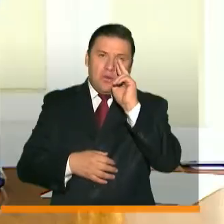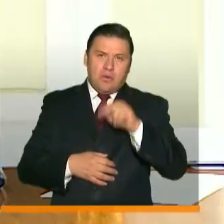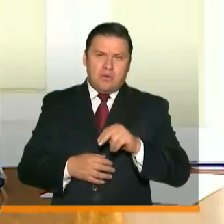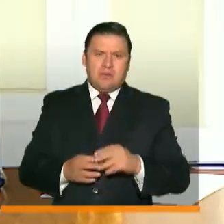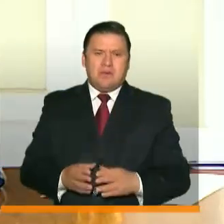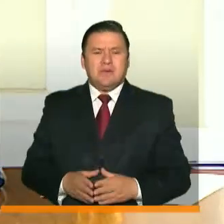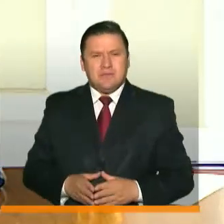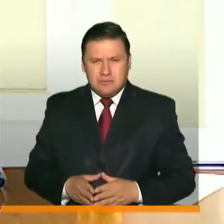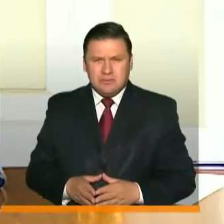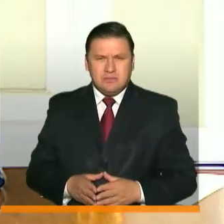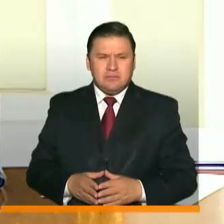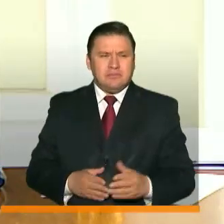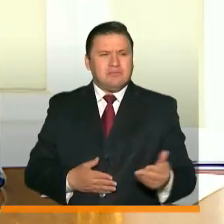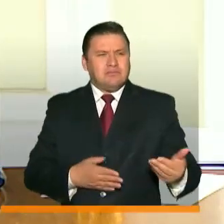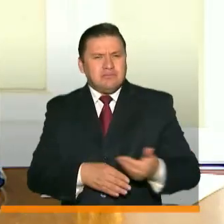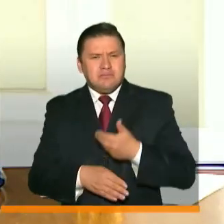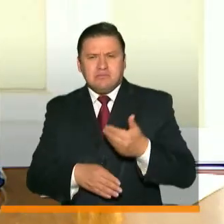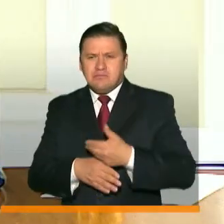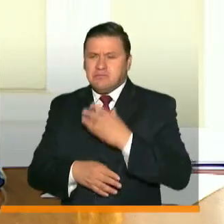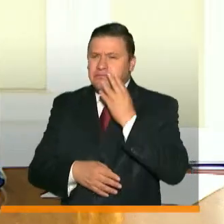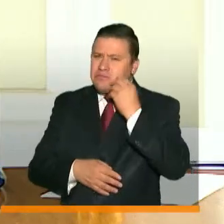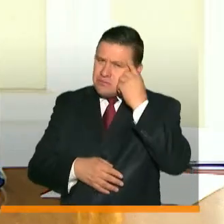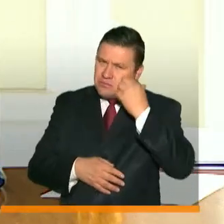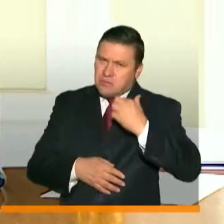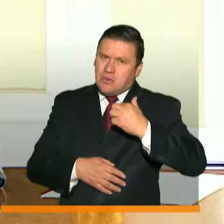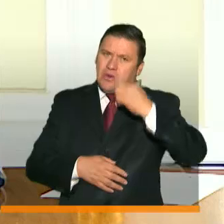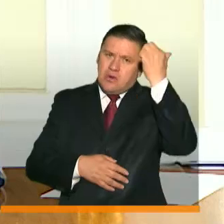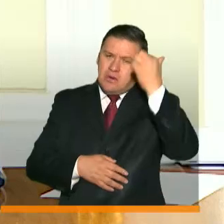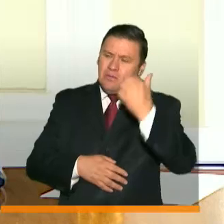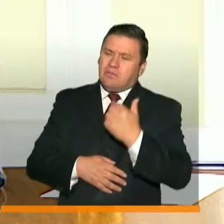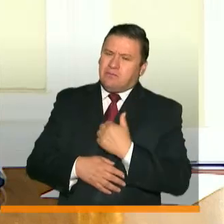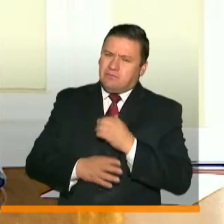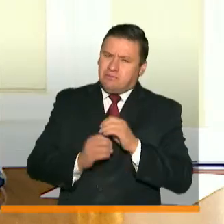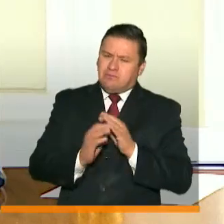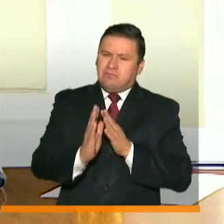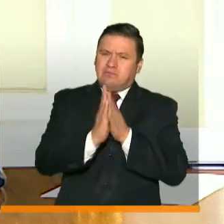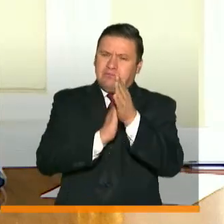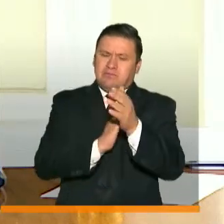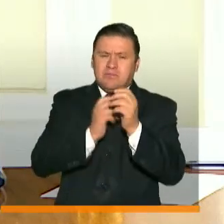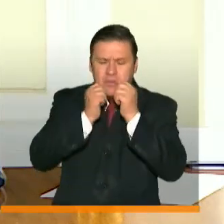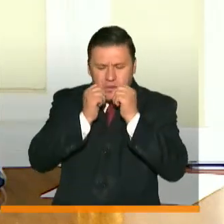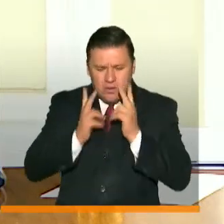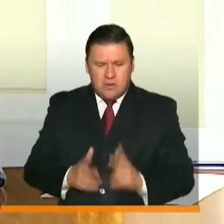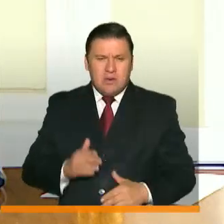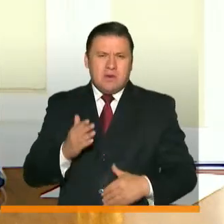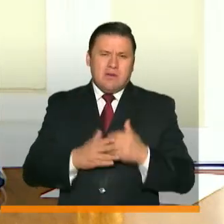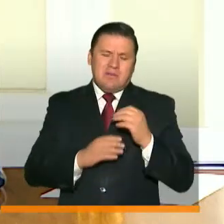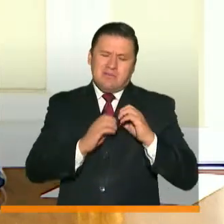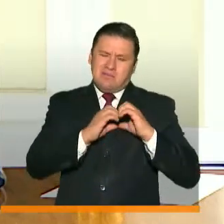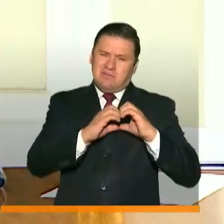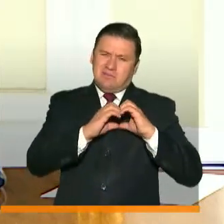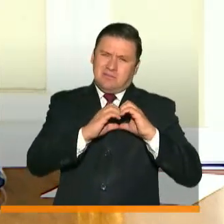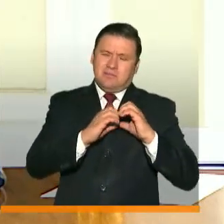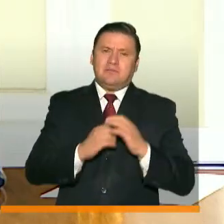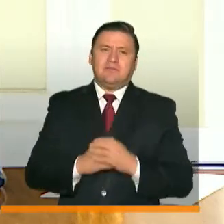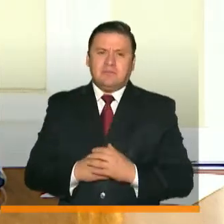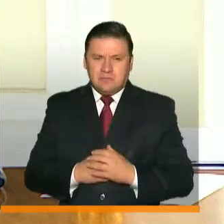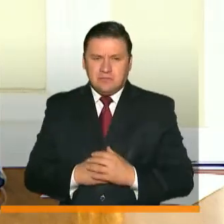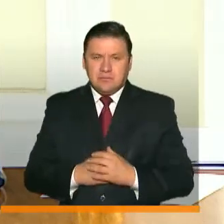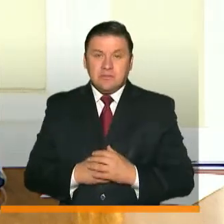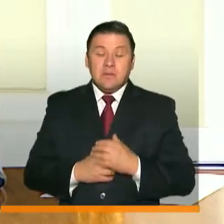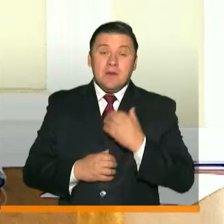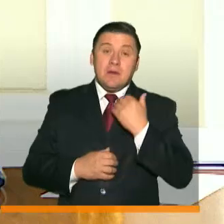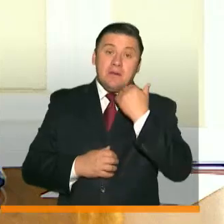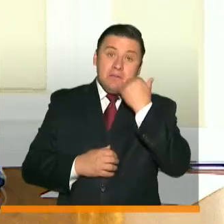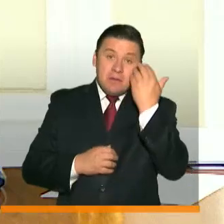Nos han recomendado los expertos, y yo quiero enviar aquí un mensaje humano desde el corazón, que los